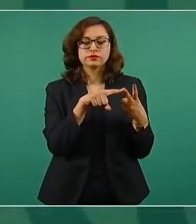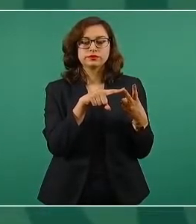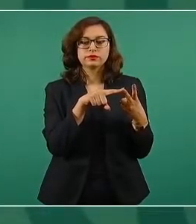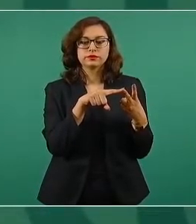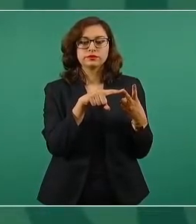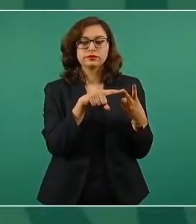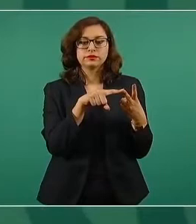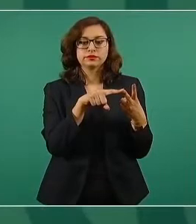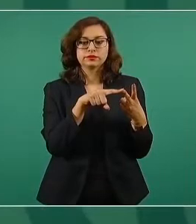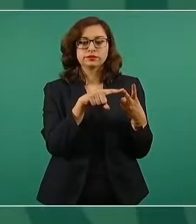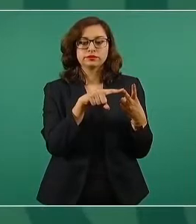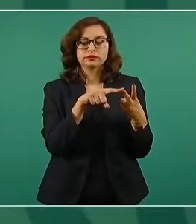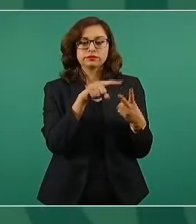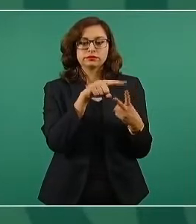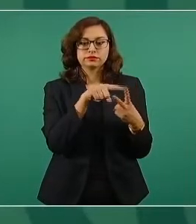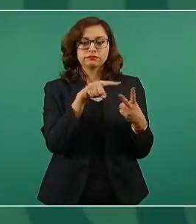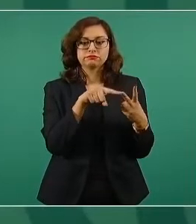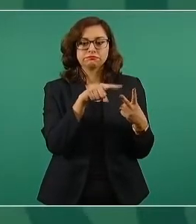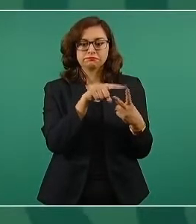los dos.